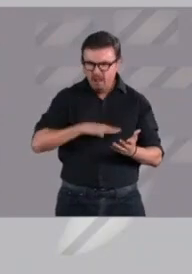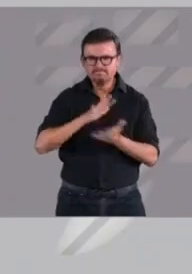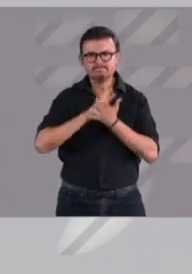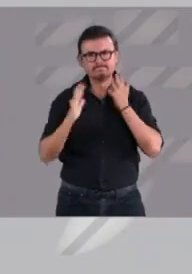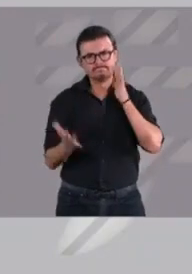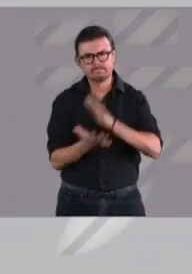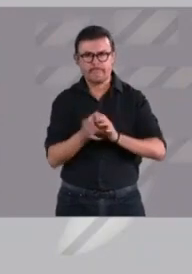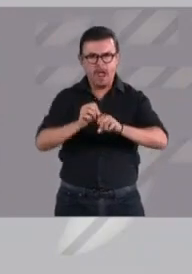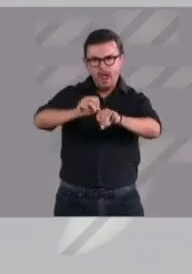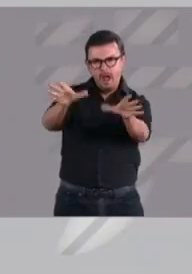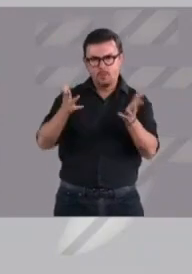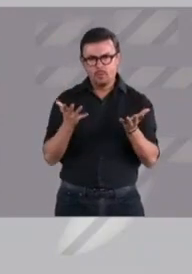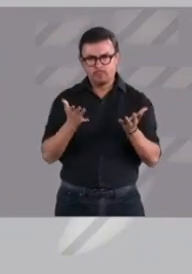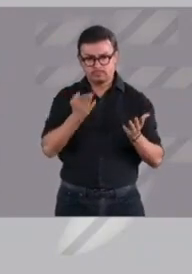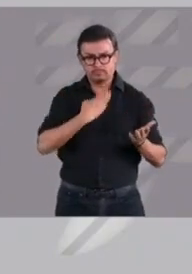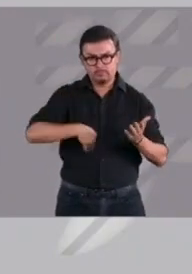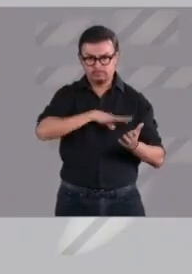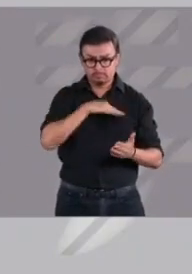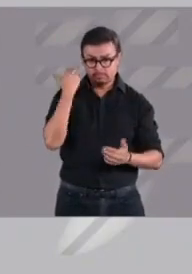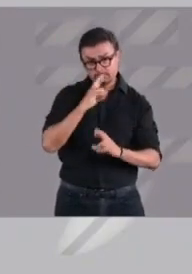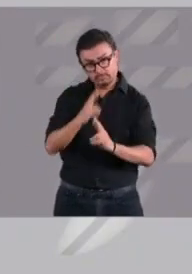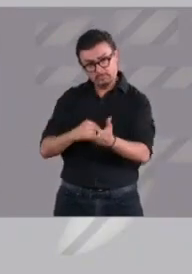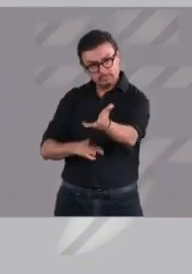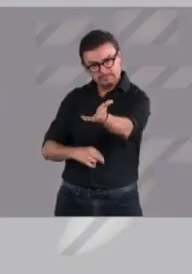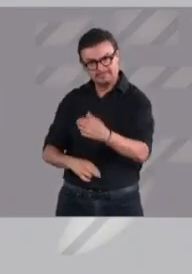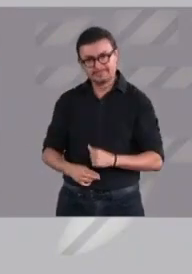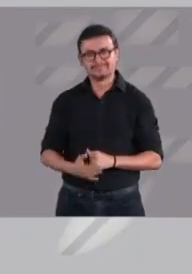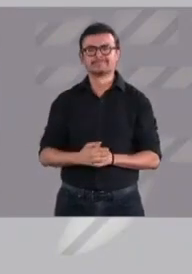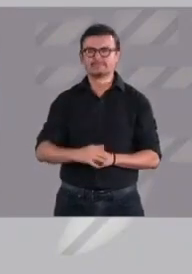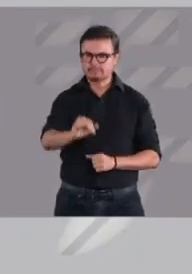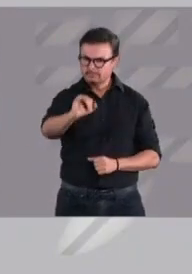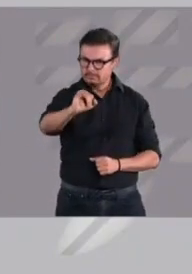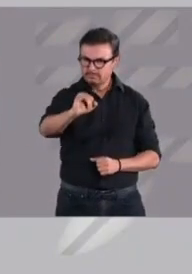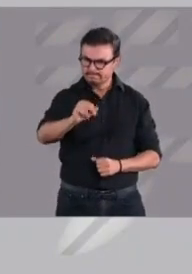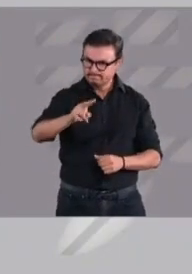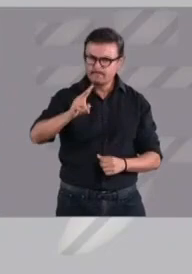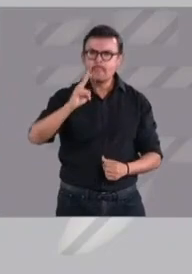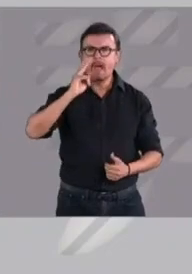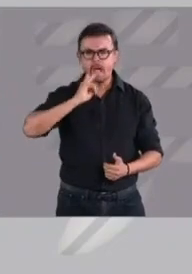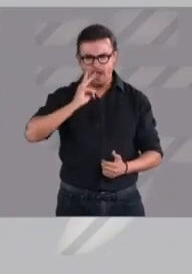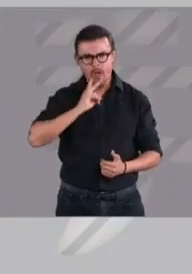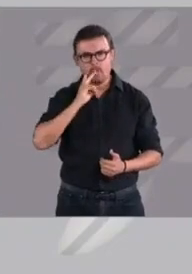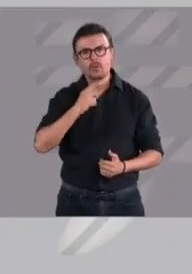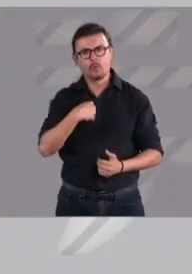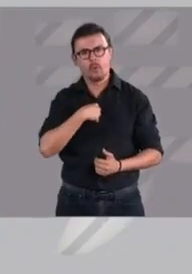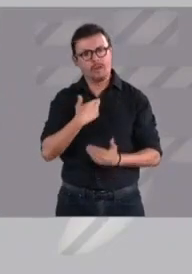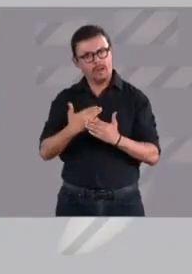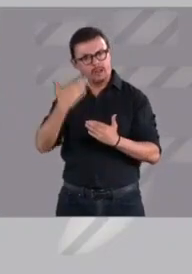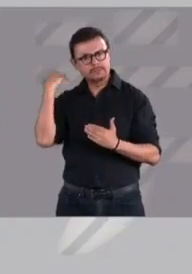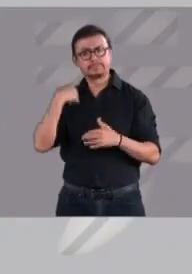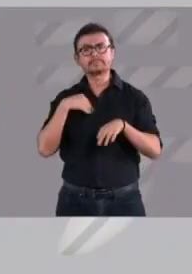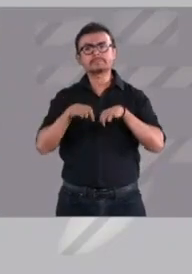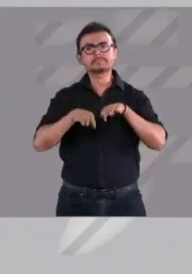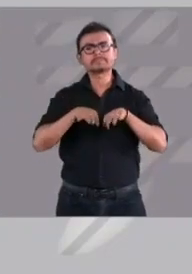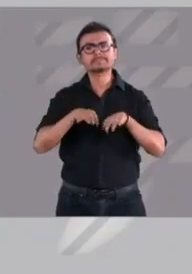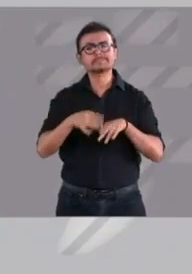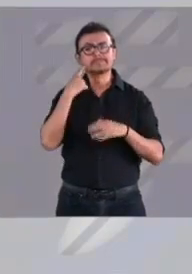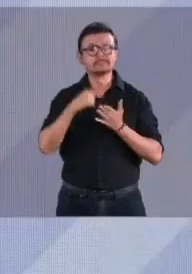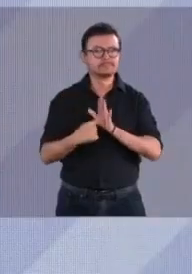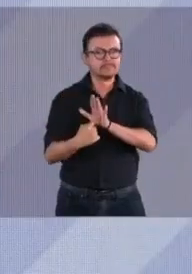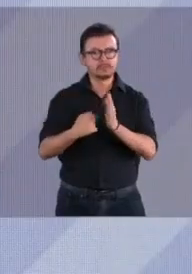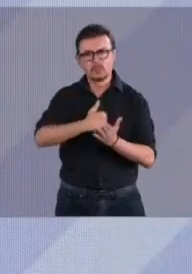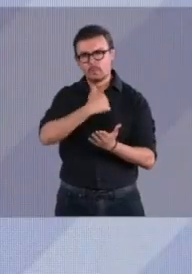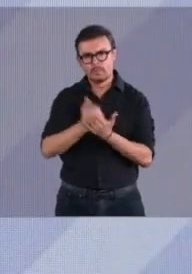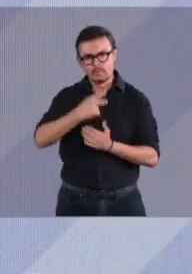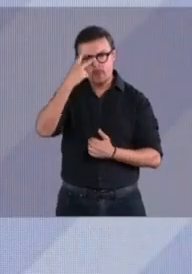¿Quiere contestar Claudia Sheinbaum? Adelante. Sí, vamos a hablar de resultados. Estos son mis resultados en la Ciudad de México.